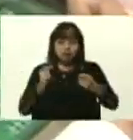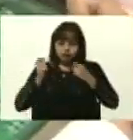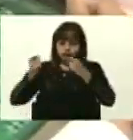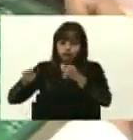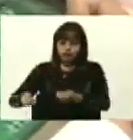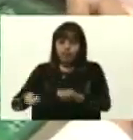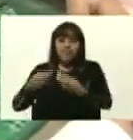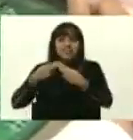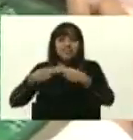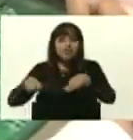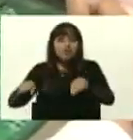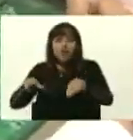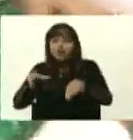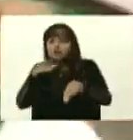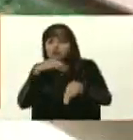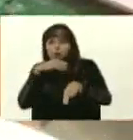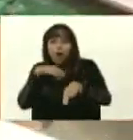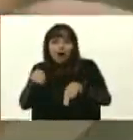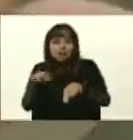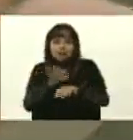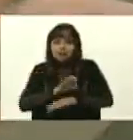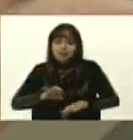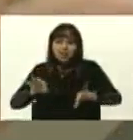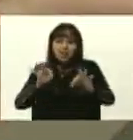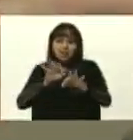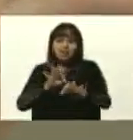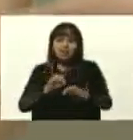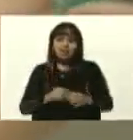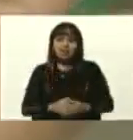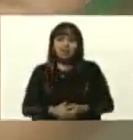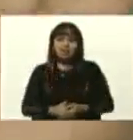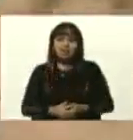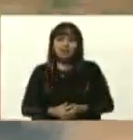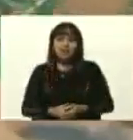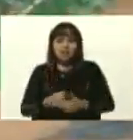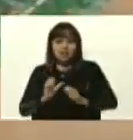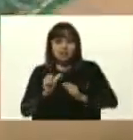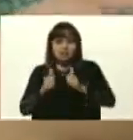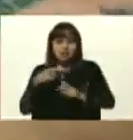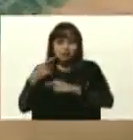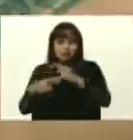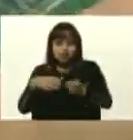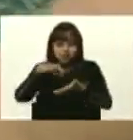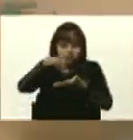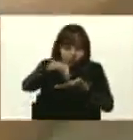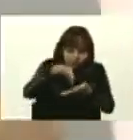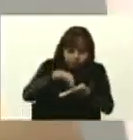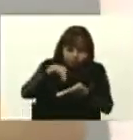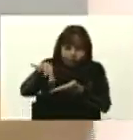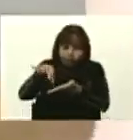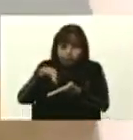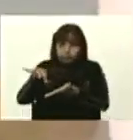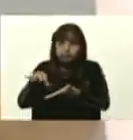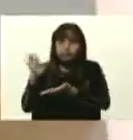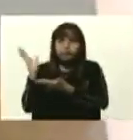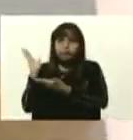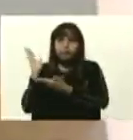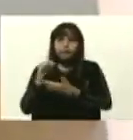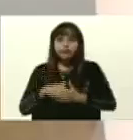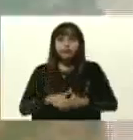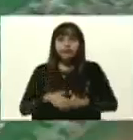desnuda como bien lo dijo el camarada gobernador y comienza su proceso de ensamblaje. Aquí están colocando por ejemplo